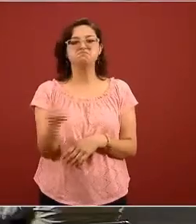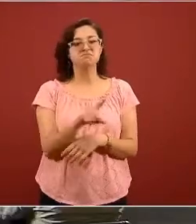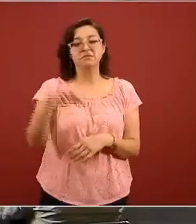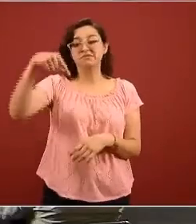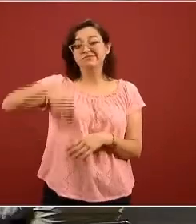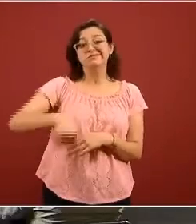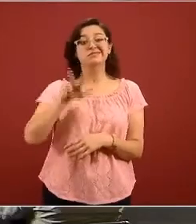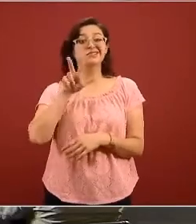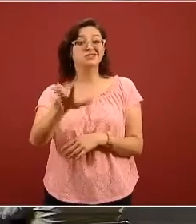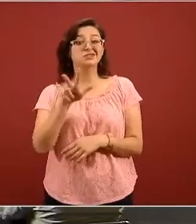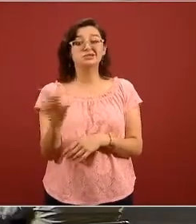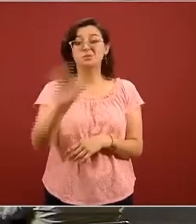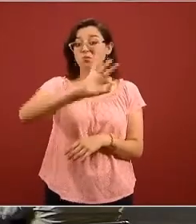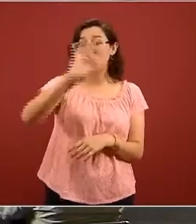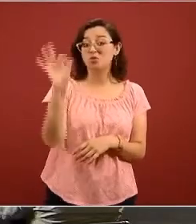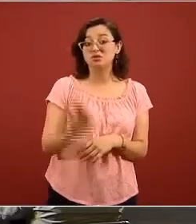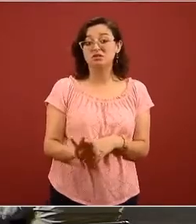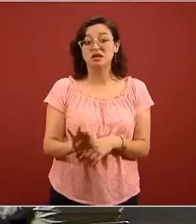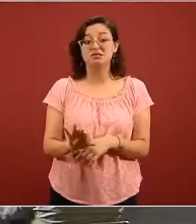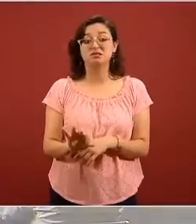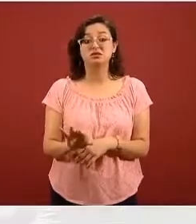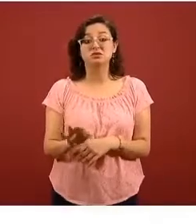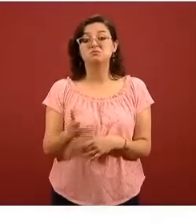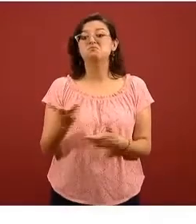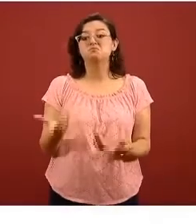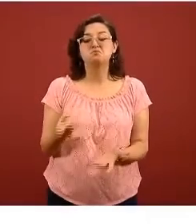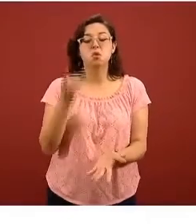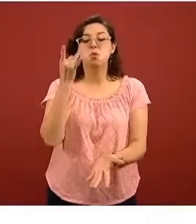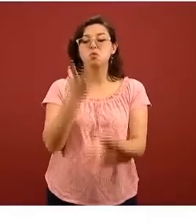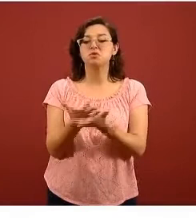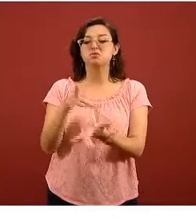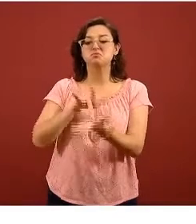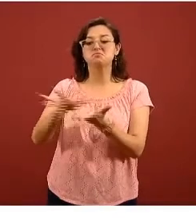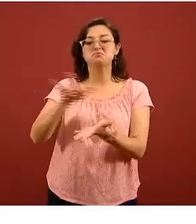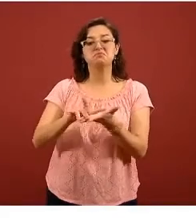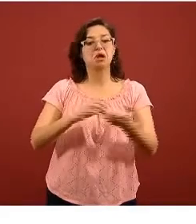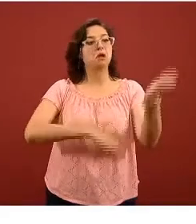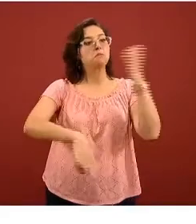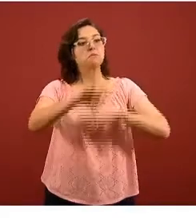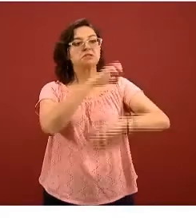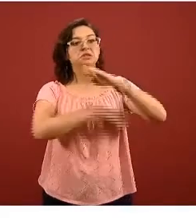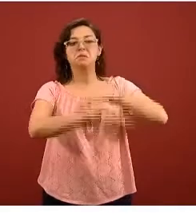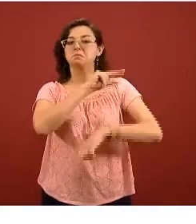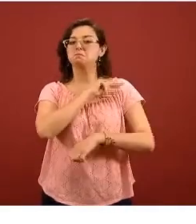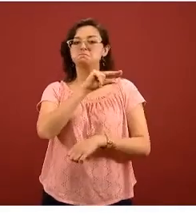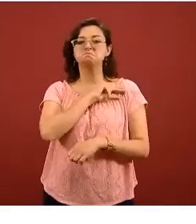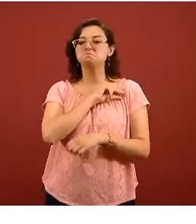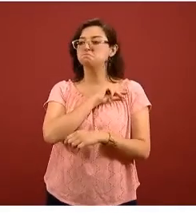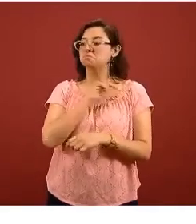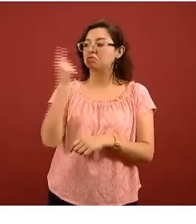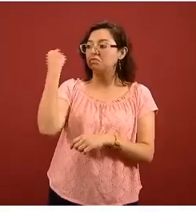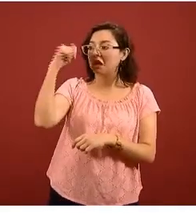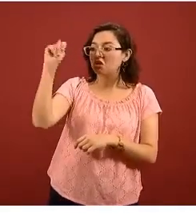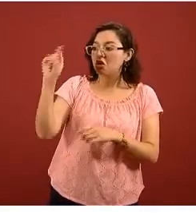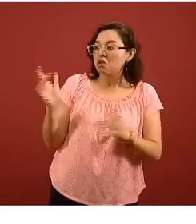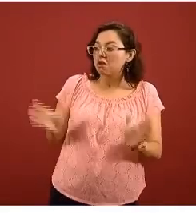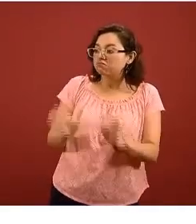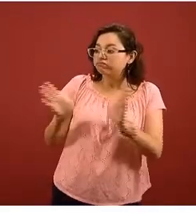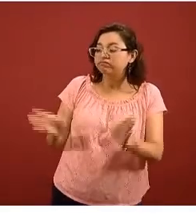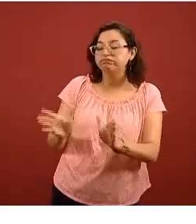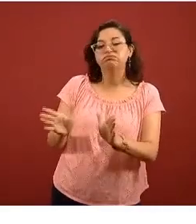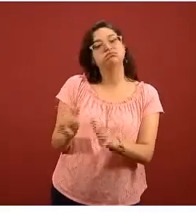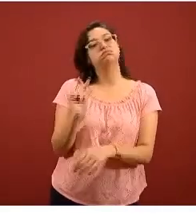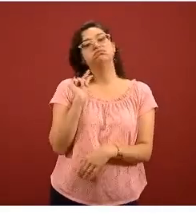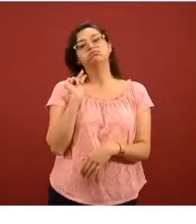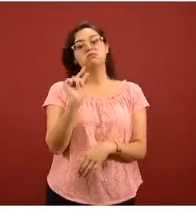o alrededor del 18% es lo que se aporta desde las empresas privadas al desarrollo tecnológico este